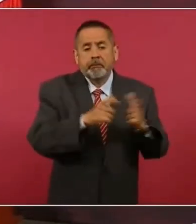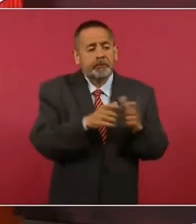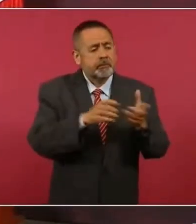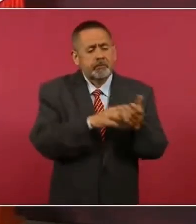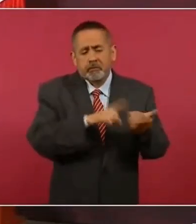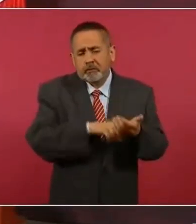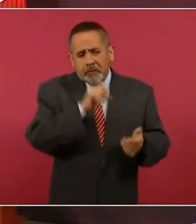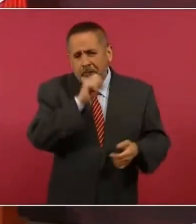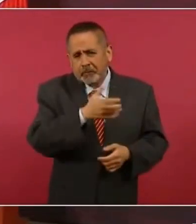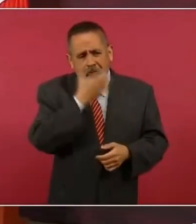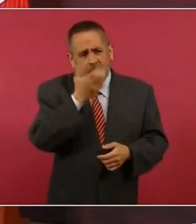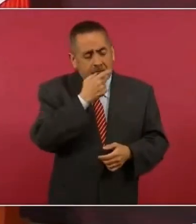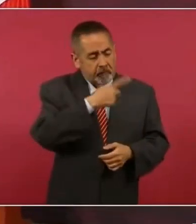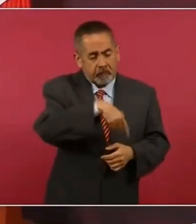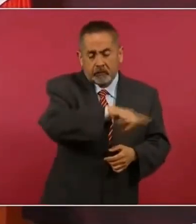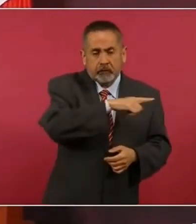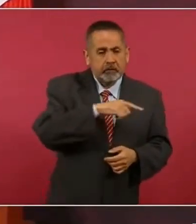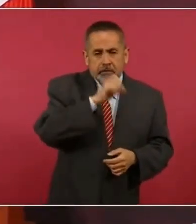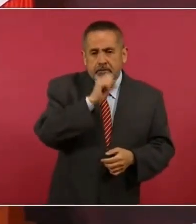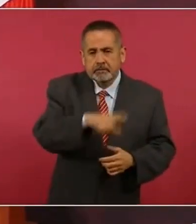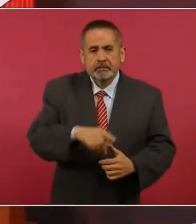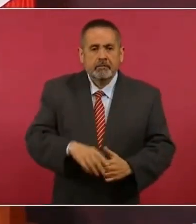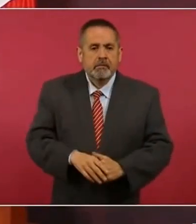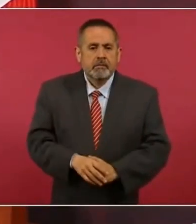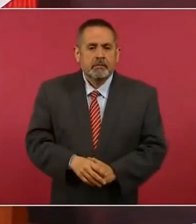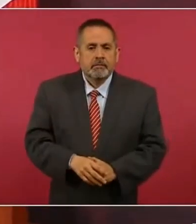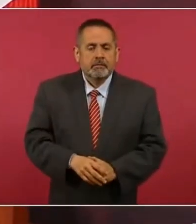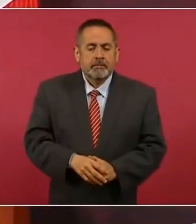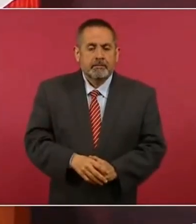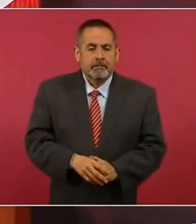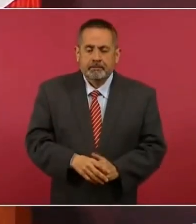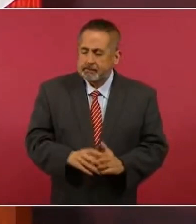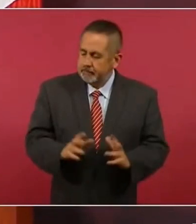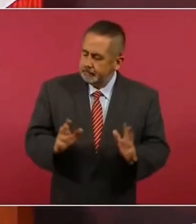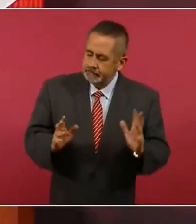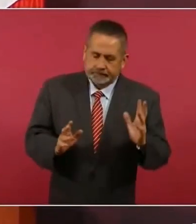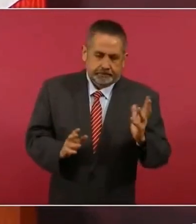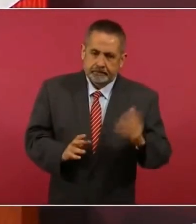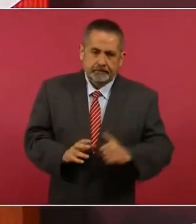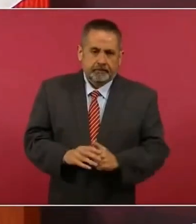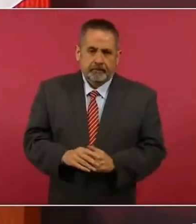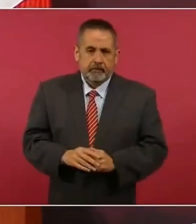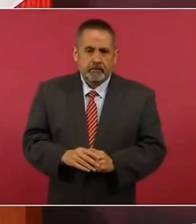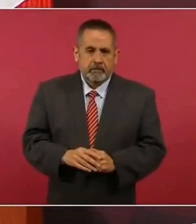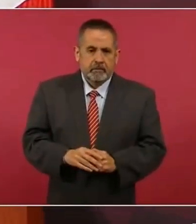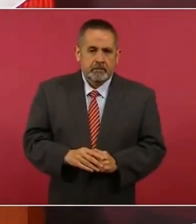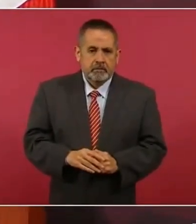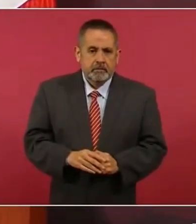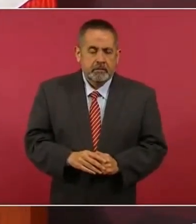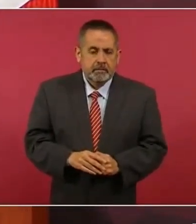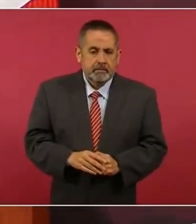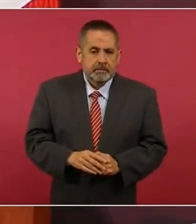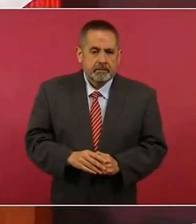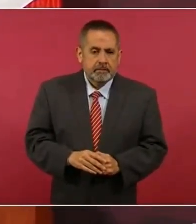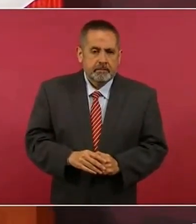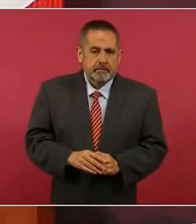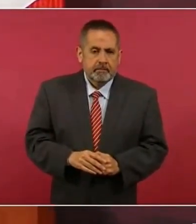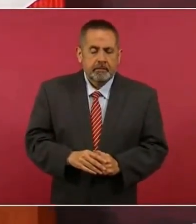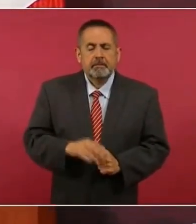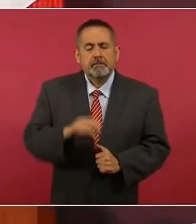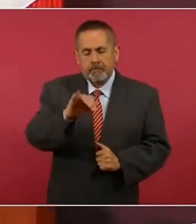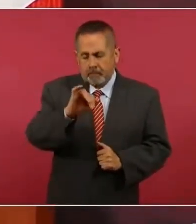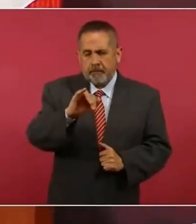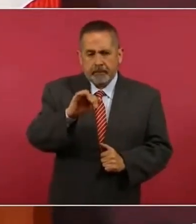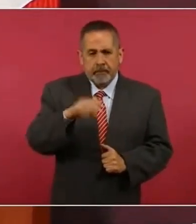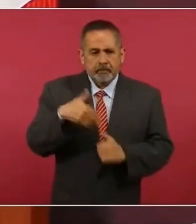compañero, sí vamos